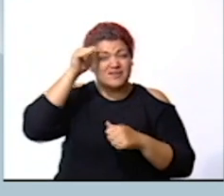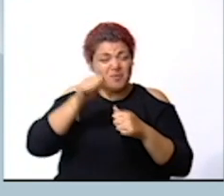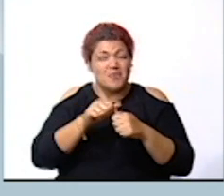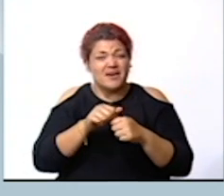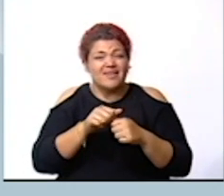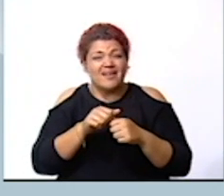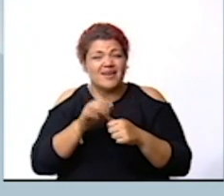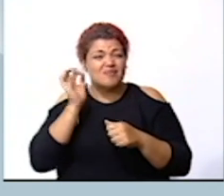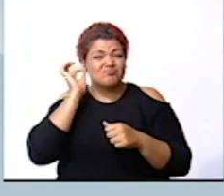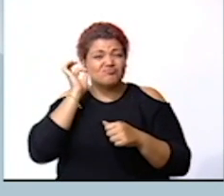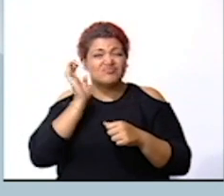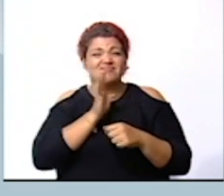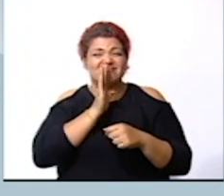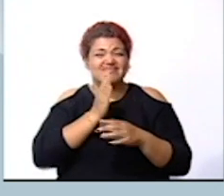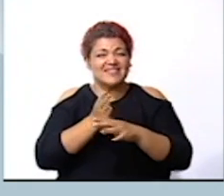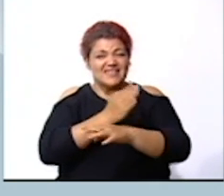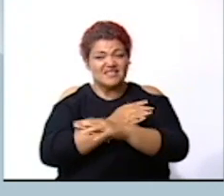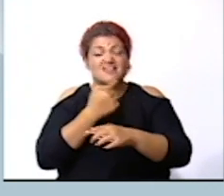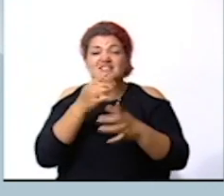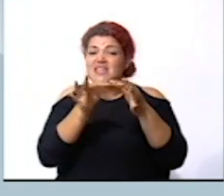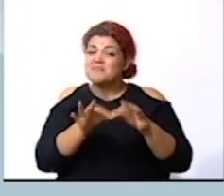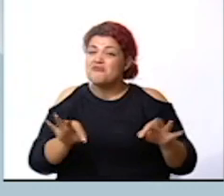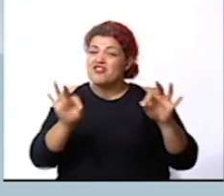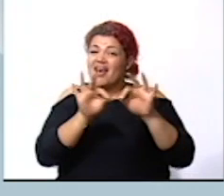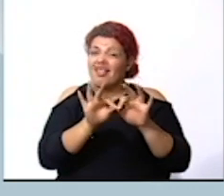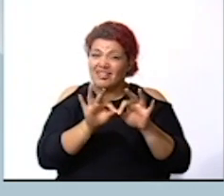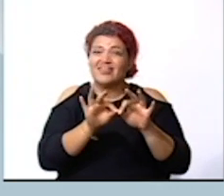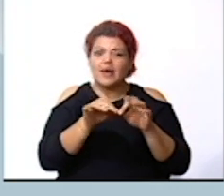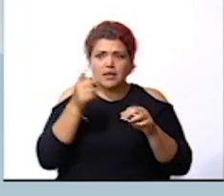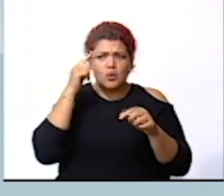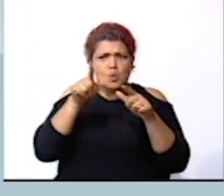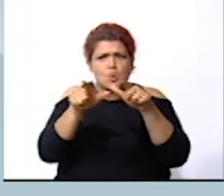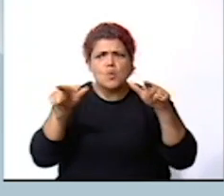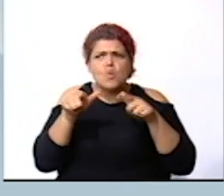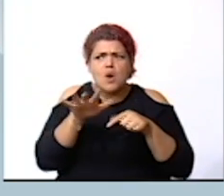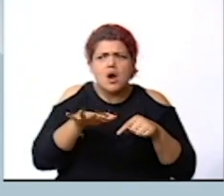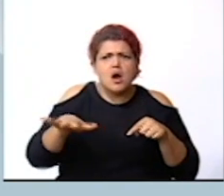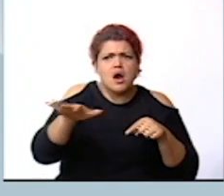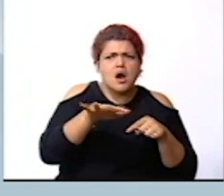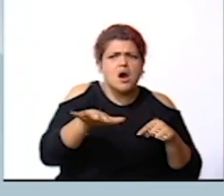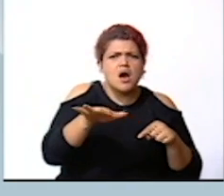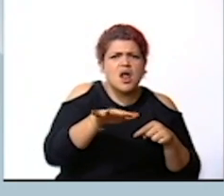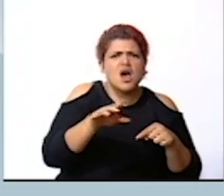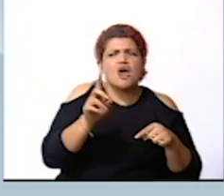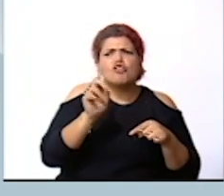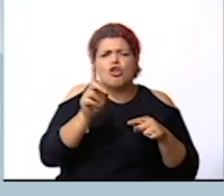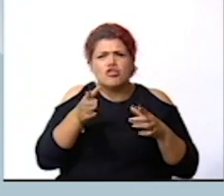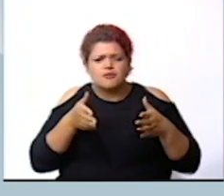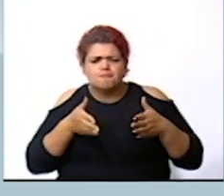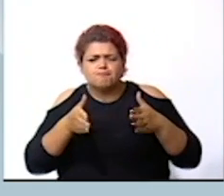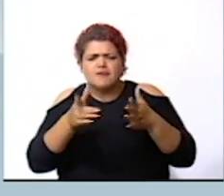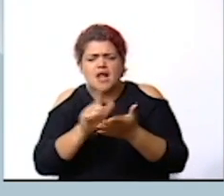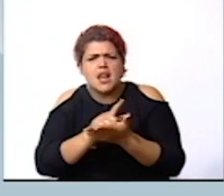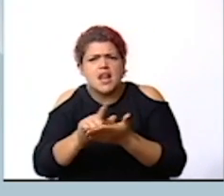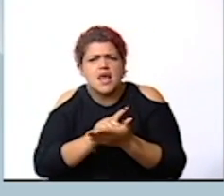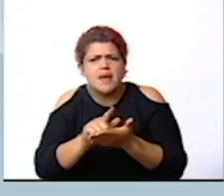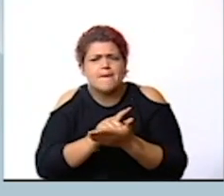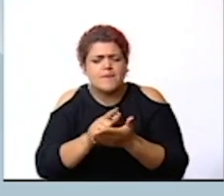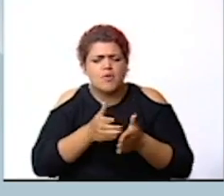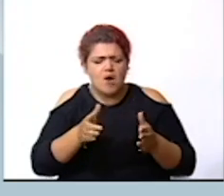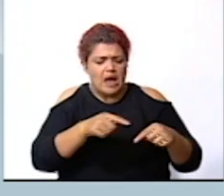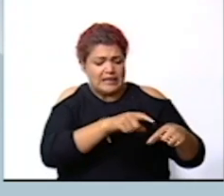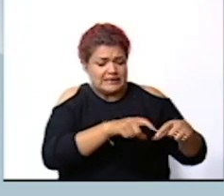que paola nos hablaba de que era importante saber que las zonas de las carreteras estén limpias que los